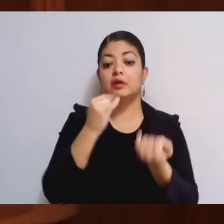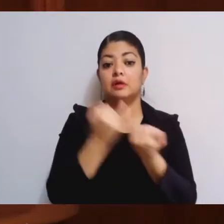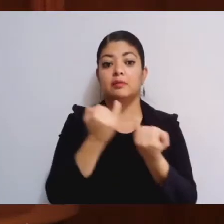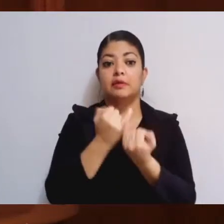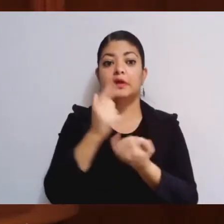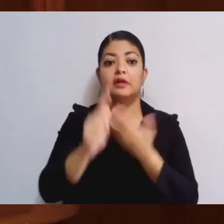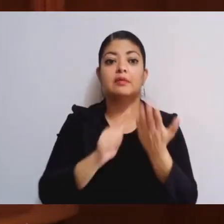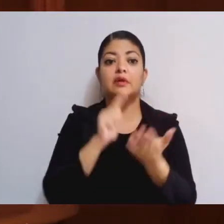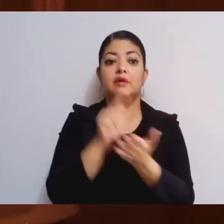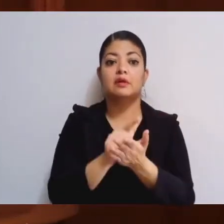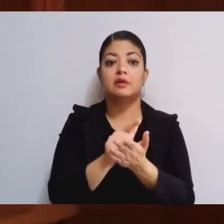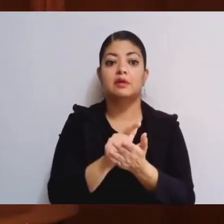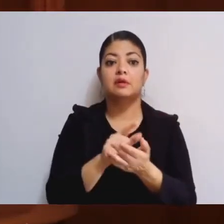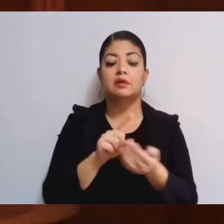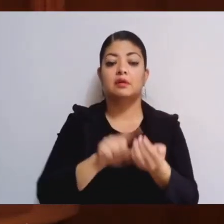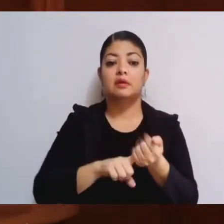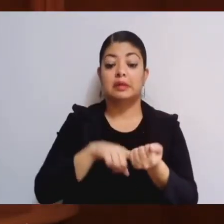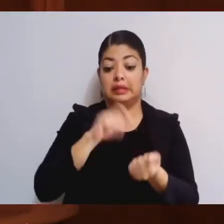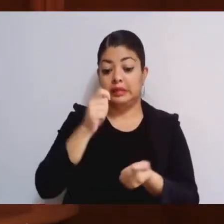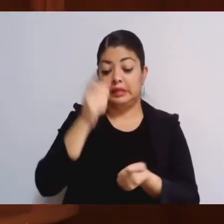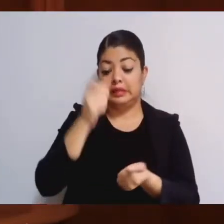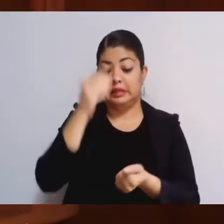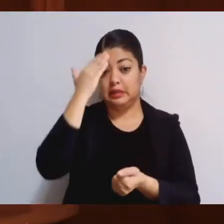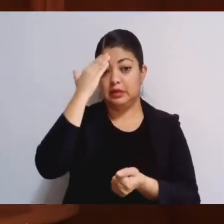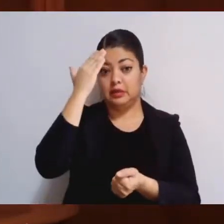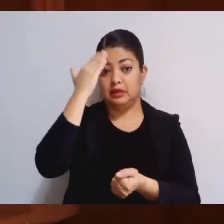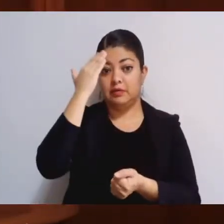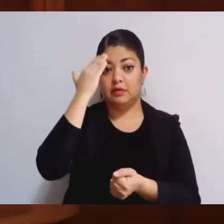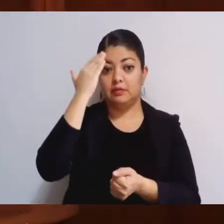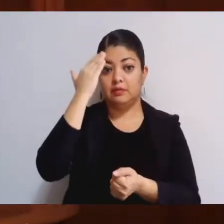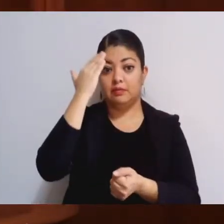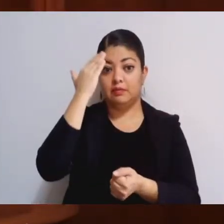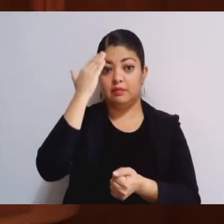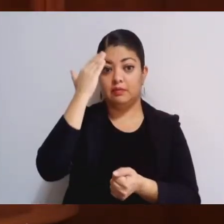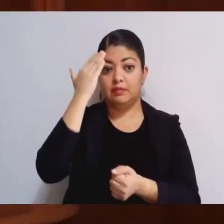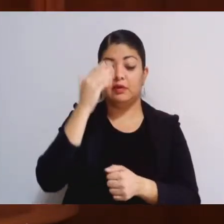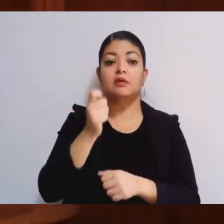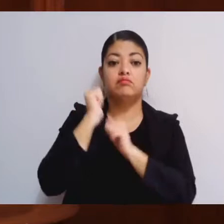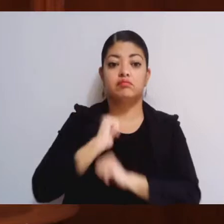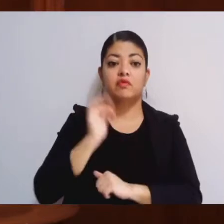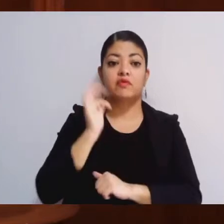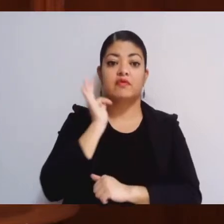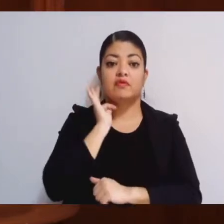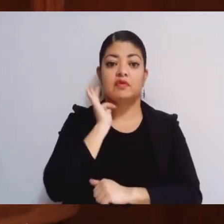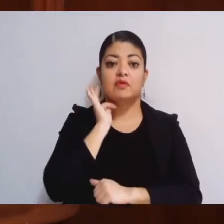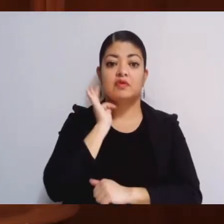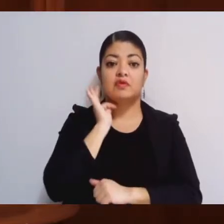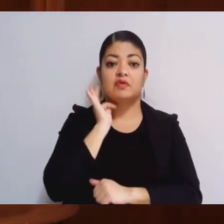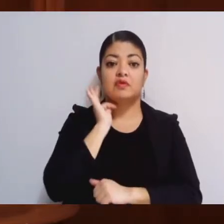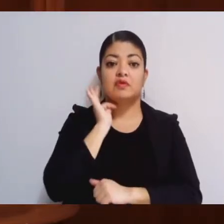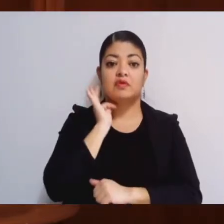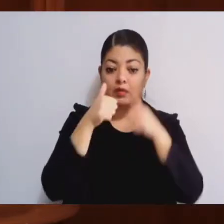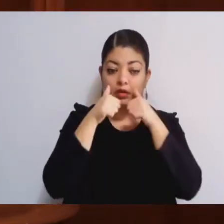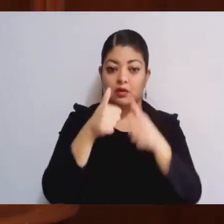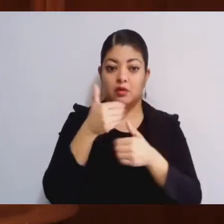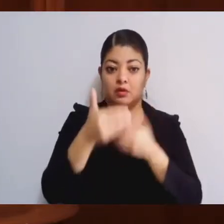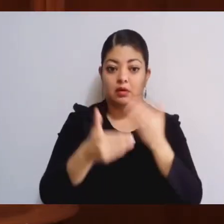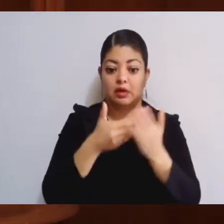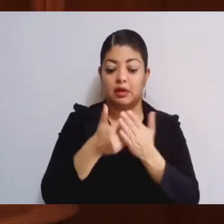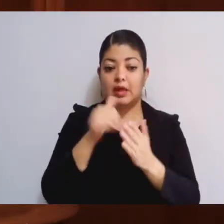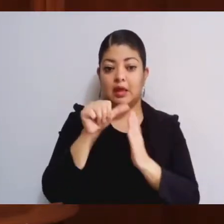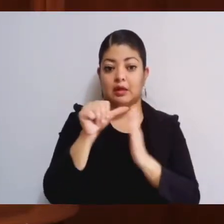aplicables, la cual deberá de estar a cargo de un fiscal general. Dos, en atención al artículo segundo